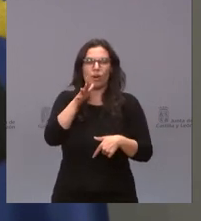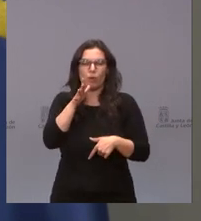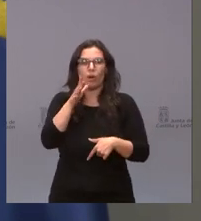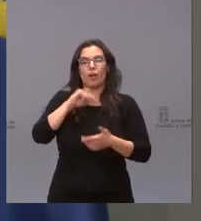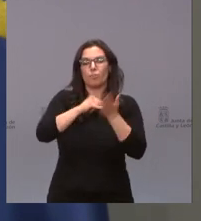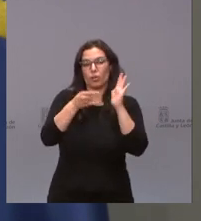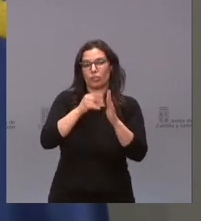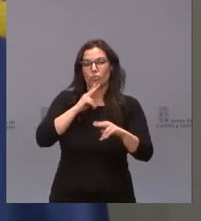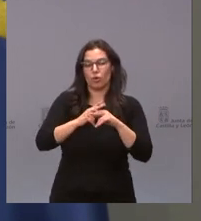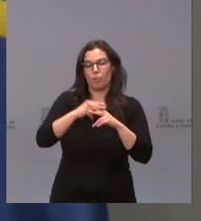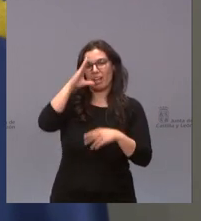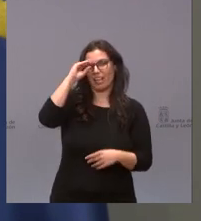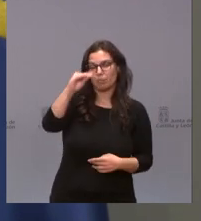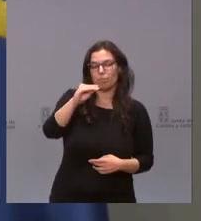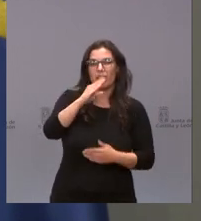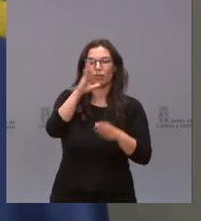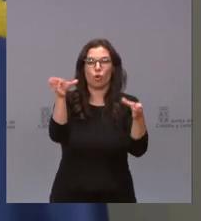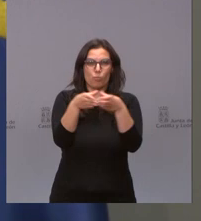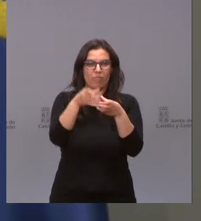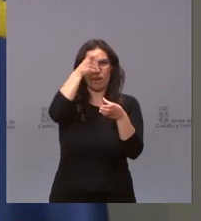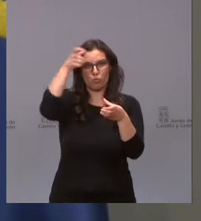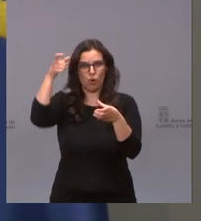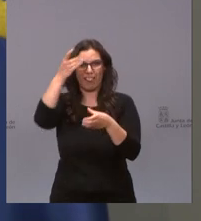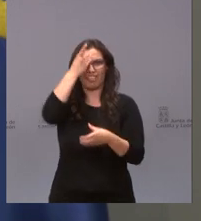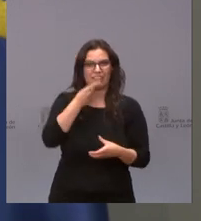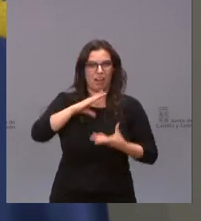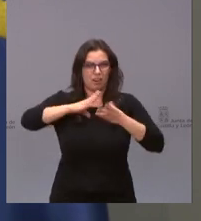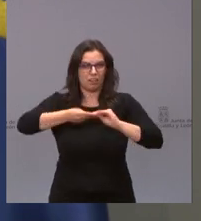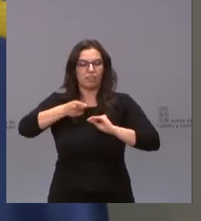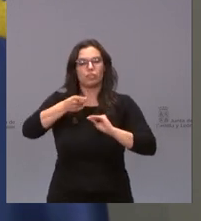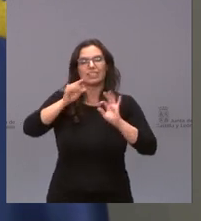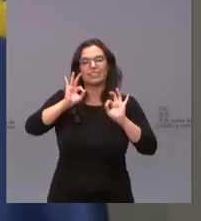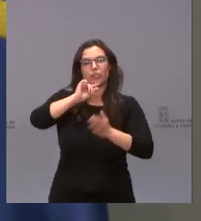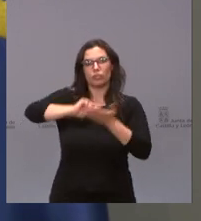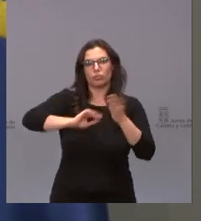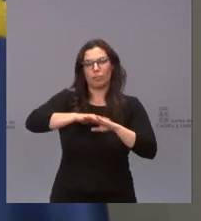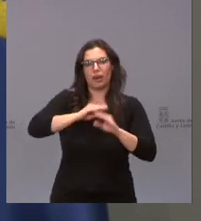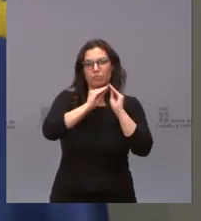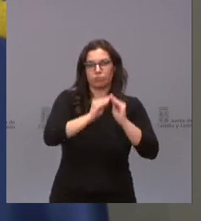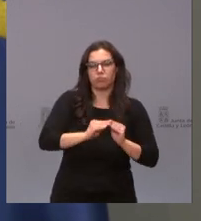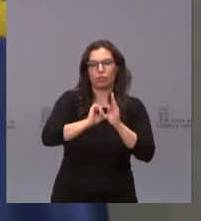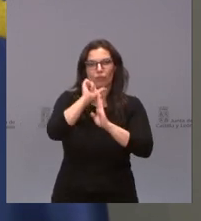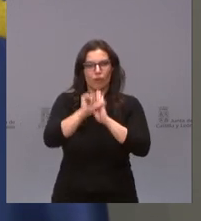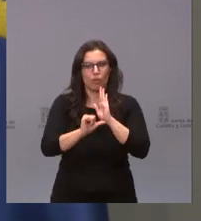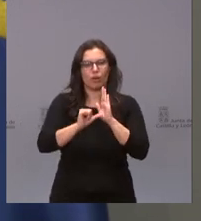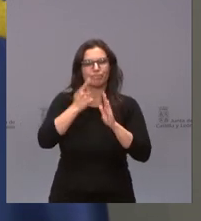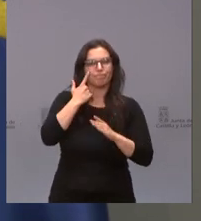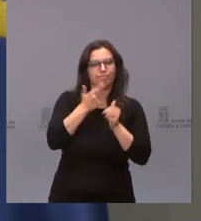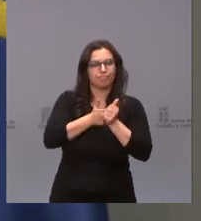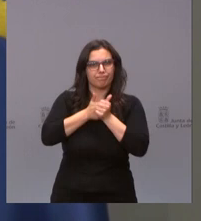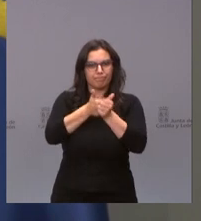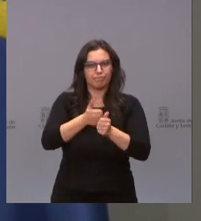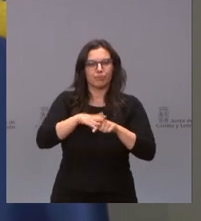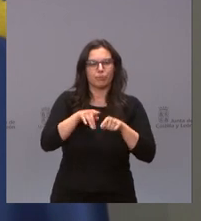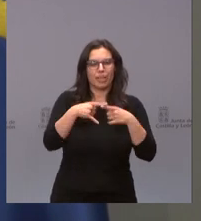Comunidad Rural Digital. Es un contrato de servicios para la instalación, configuración y monitorización de